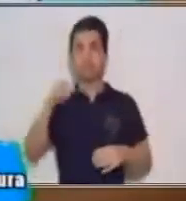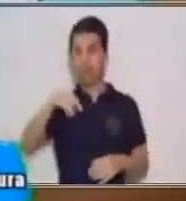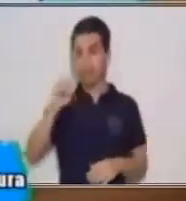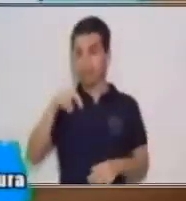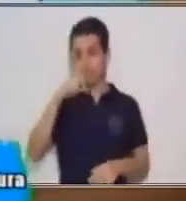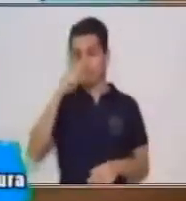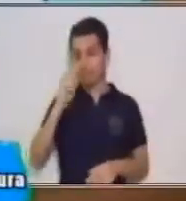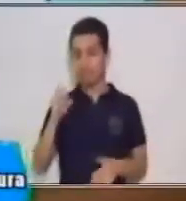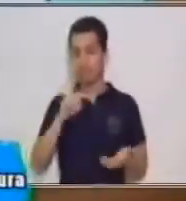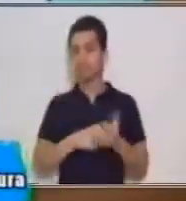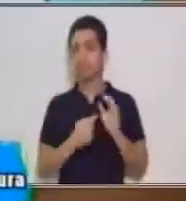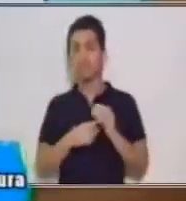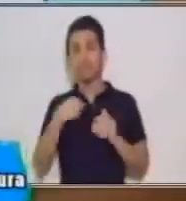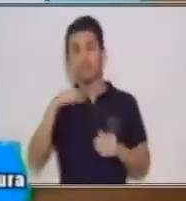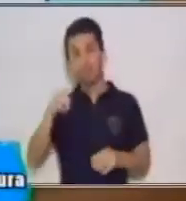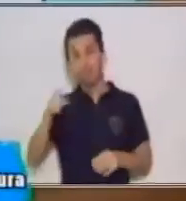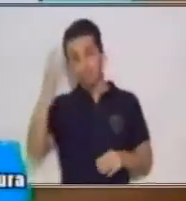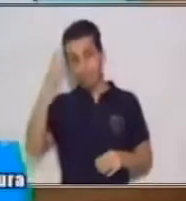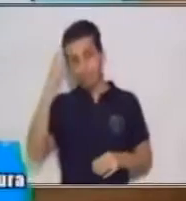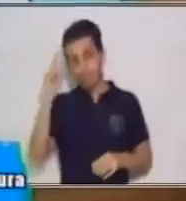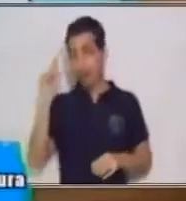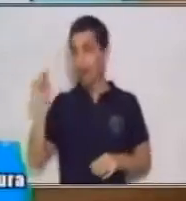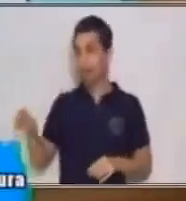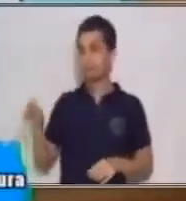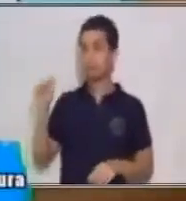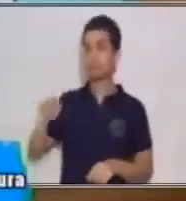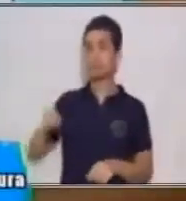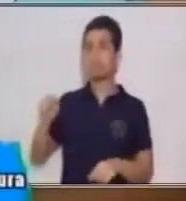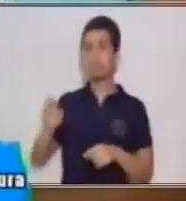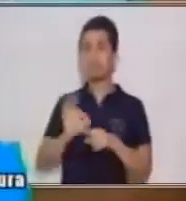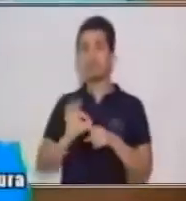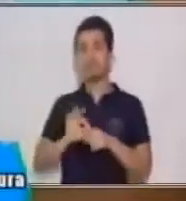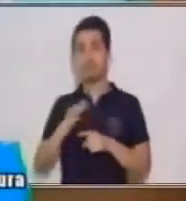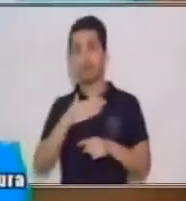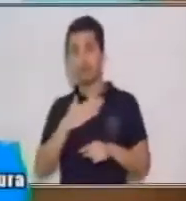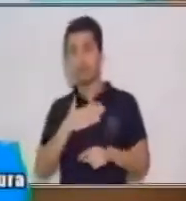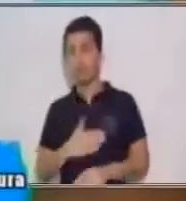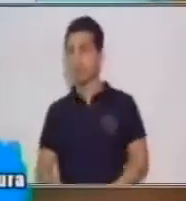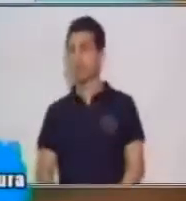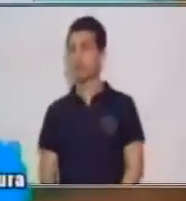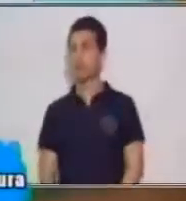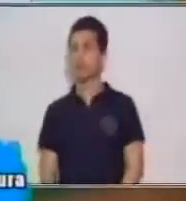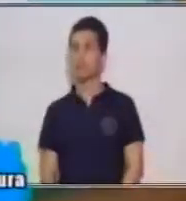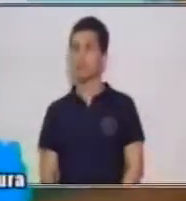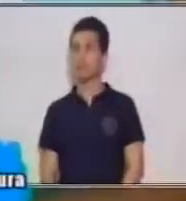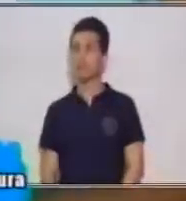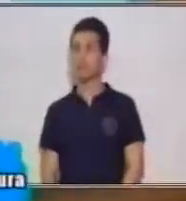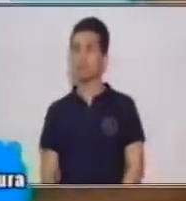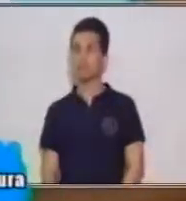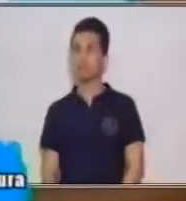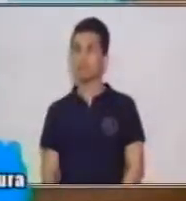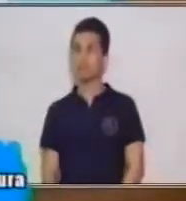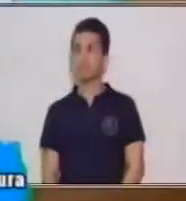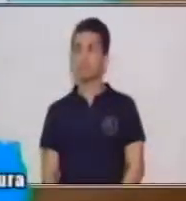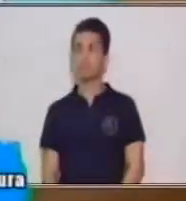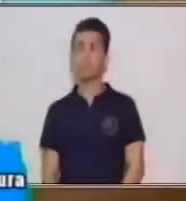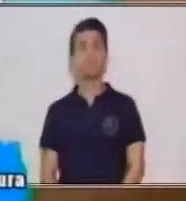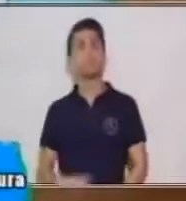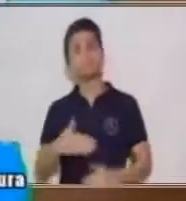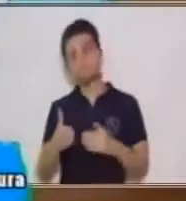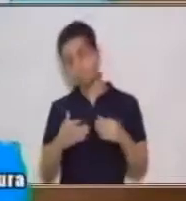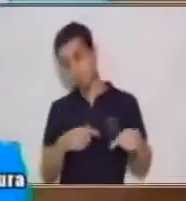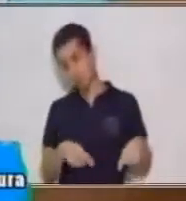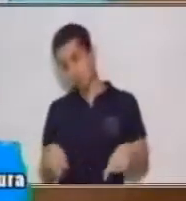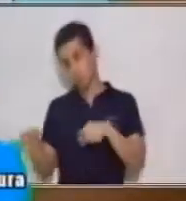que tengo que pensar que esto me va a servir de algo. Después, durante la